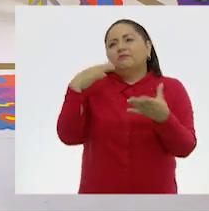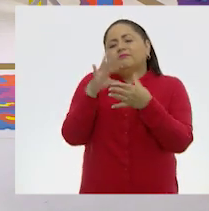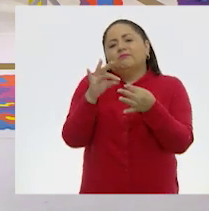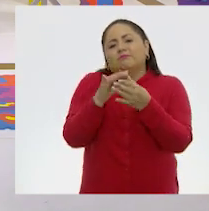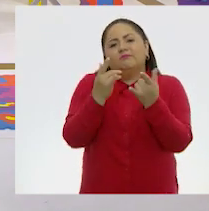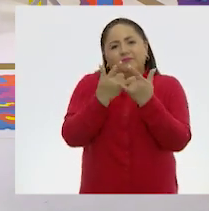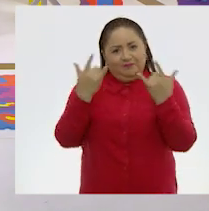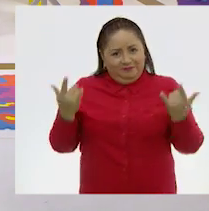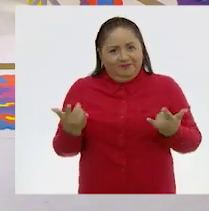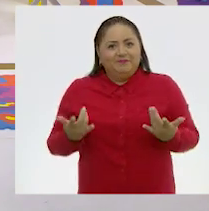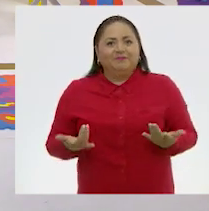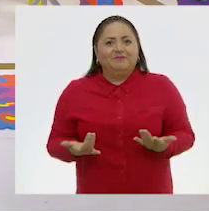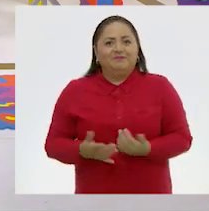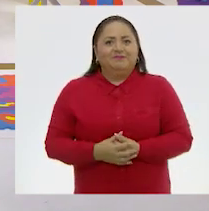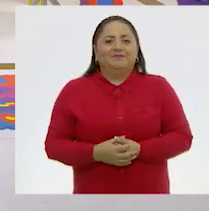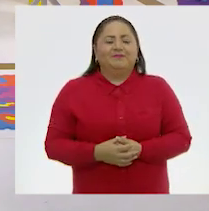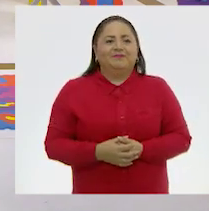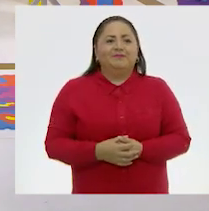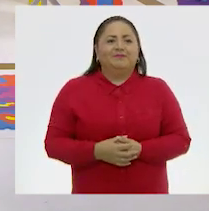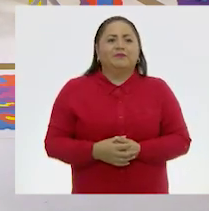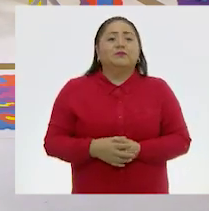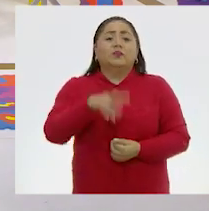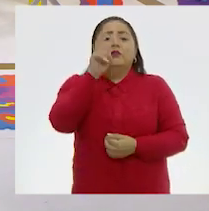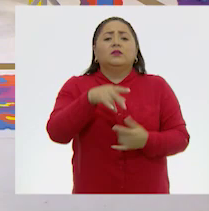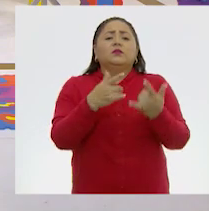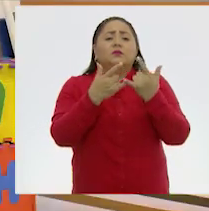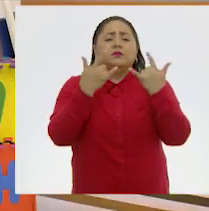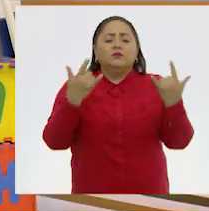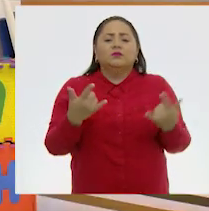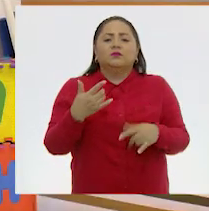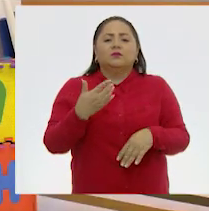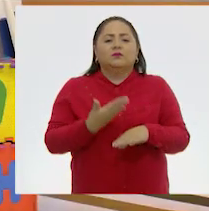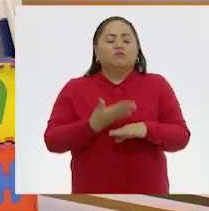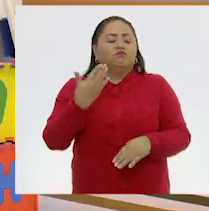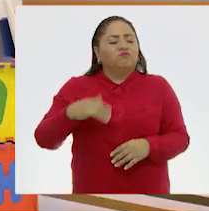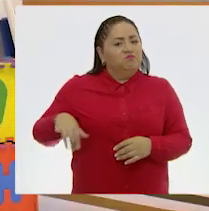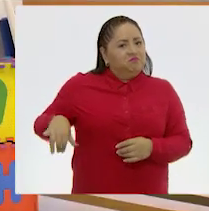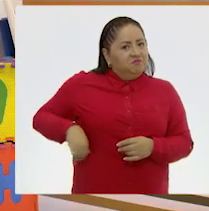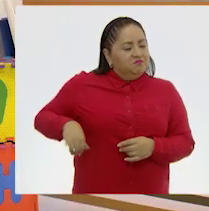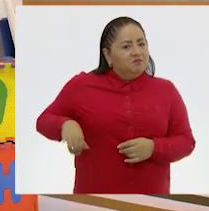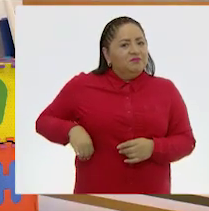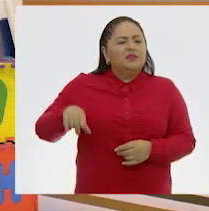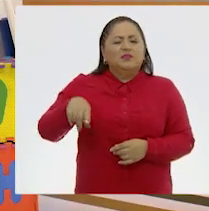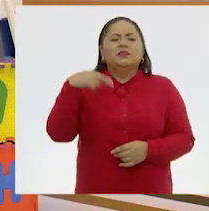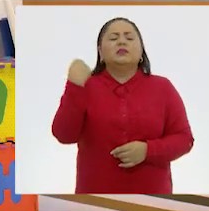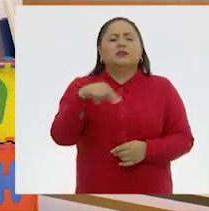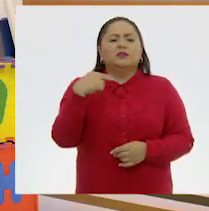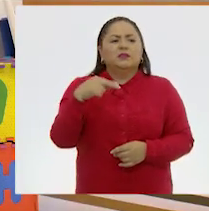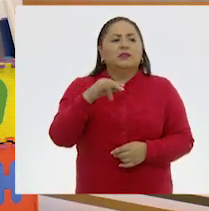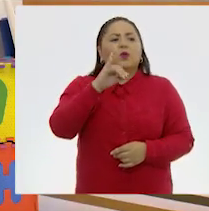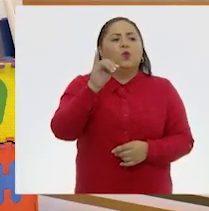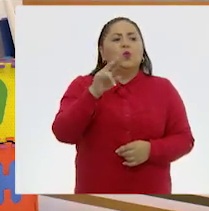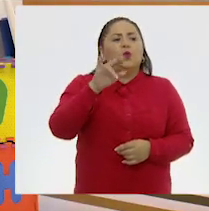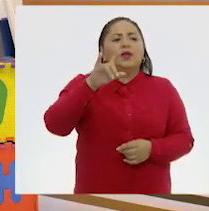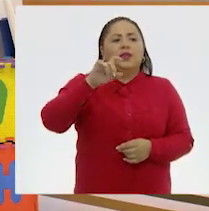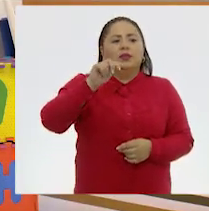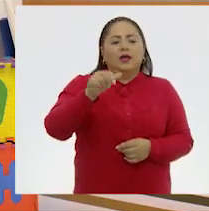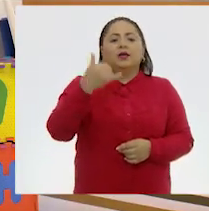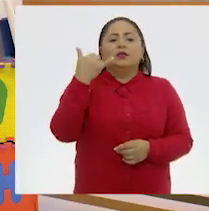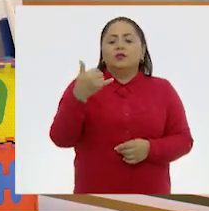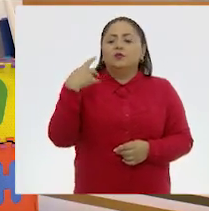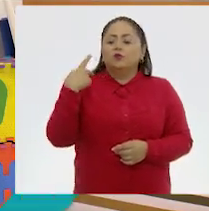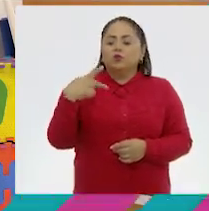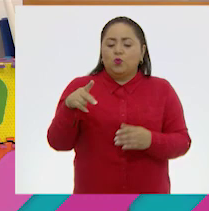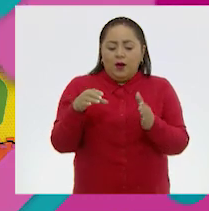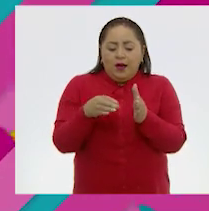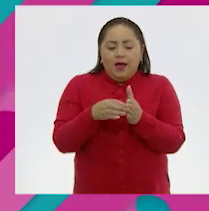cuente el cuento. Es un cuento muy interesante que se llama Julieta y su